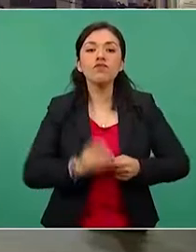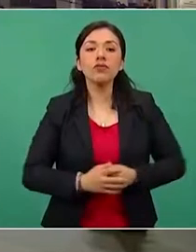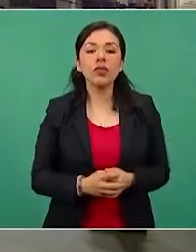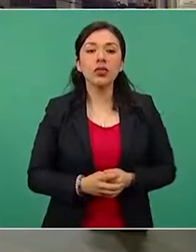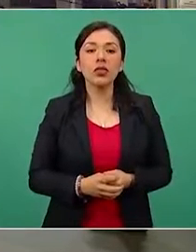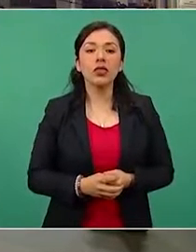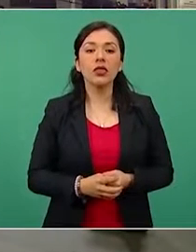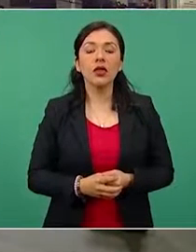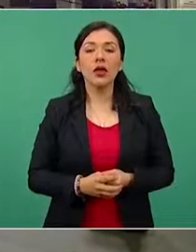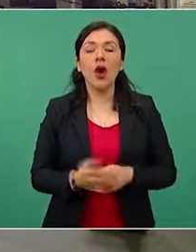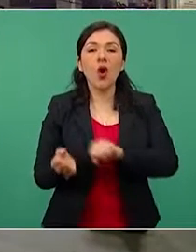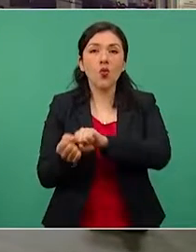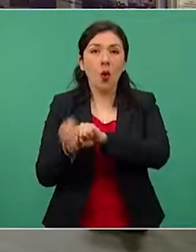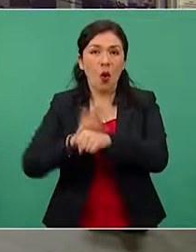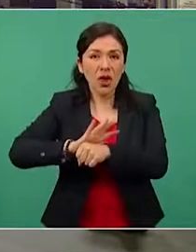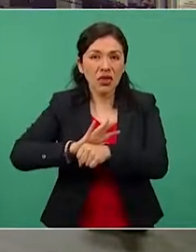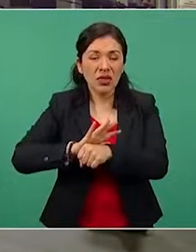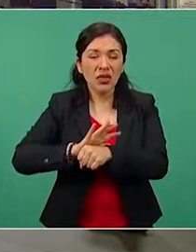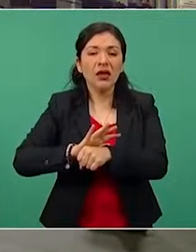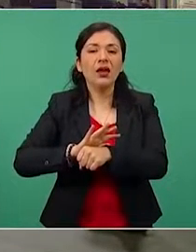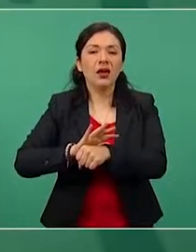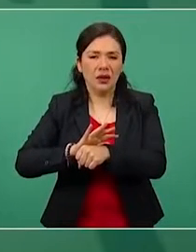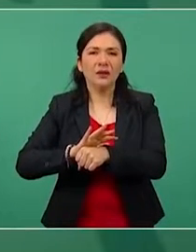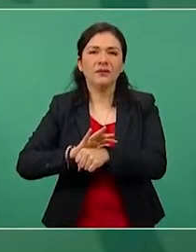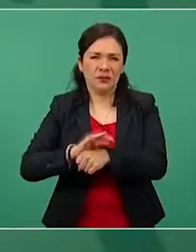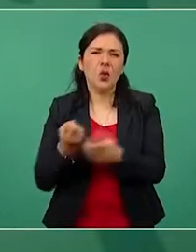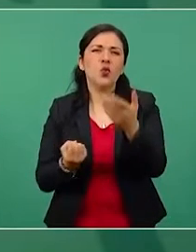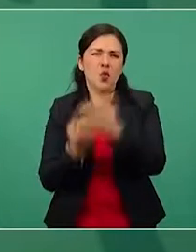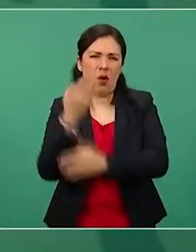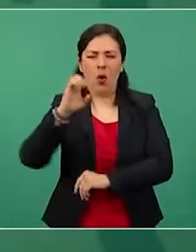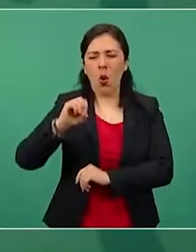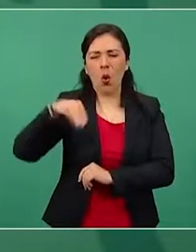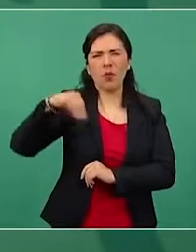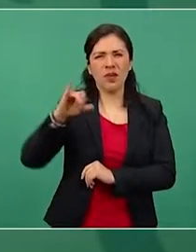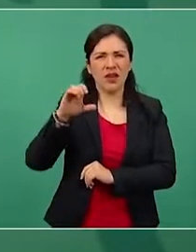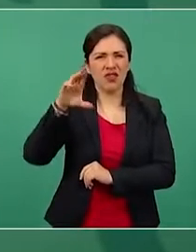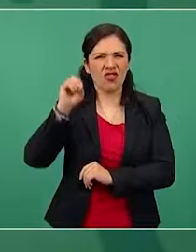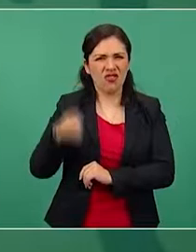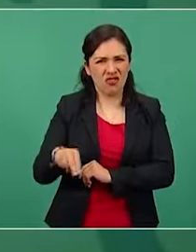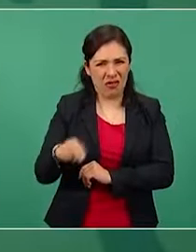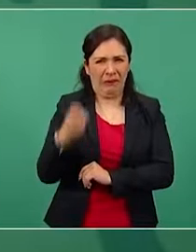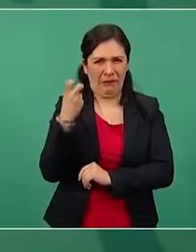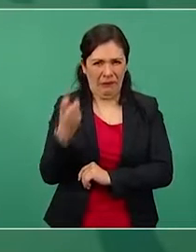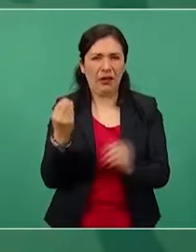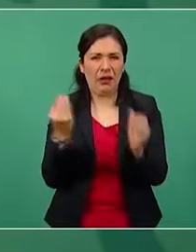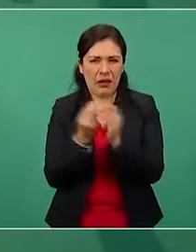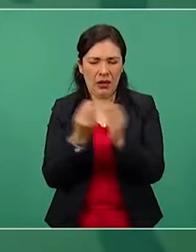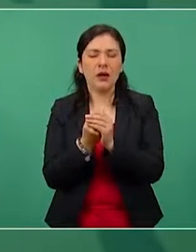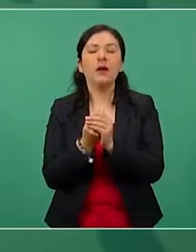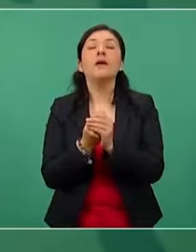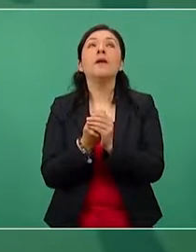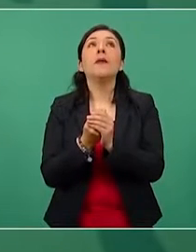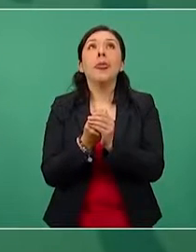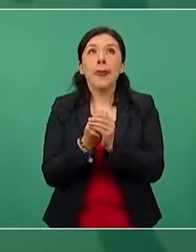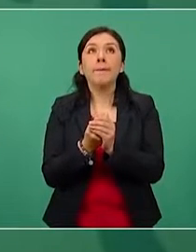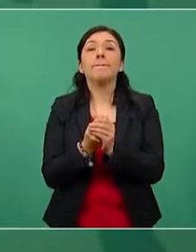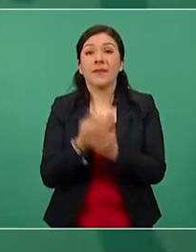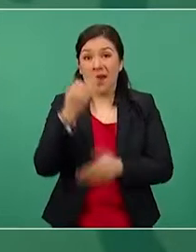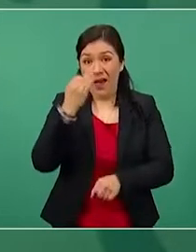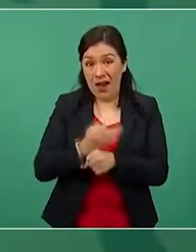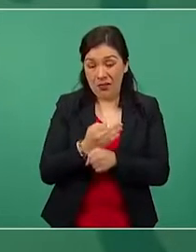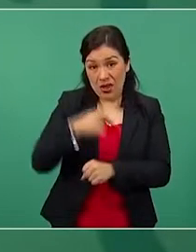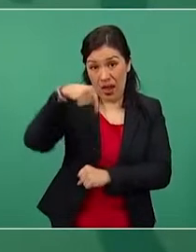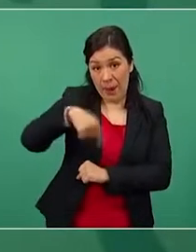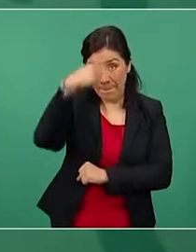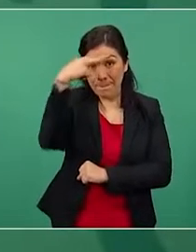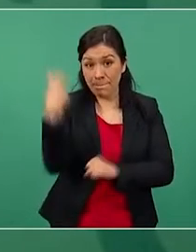El COVID o esta nueva variante ya se ha registrado en